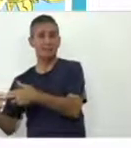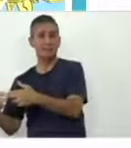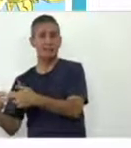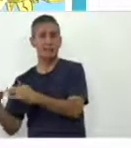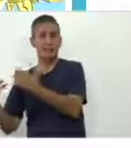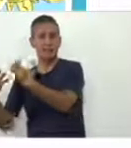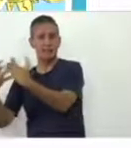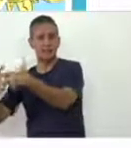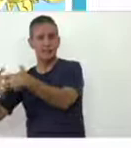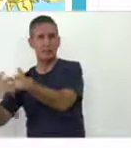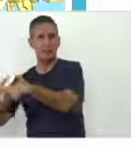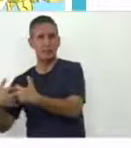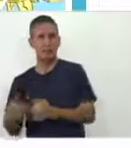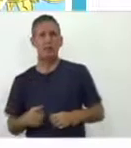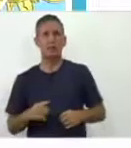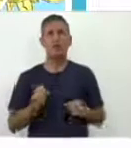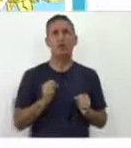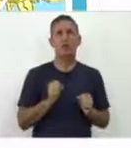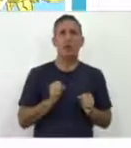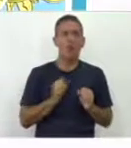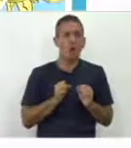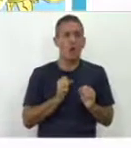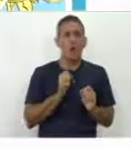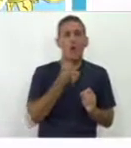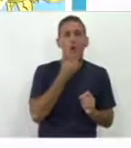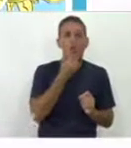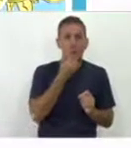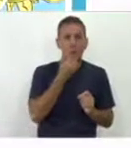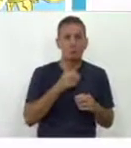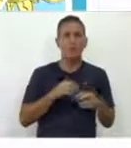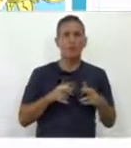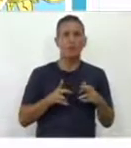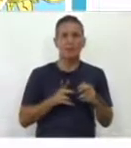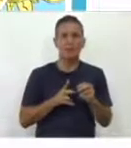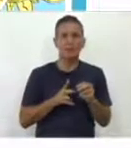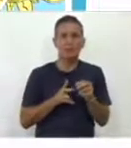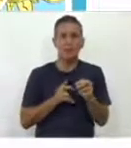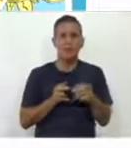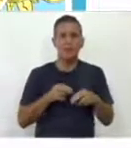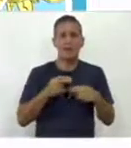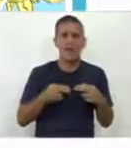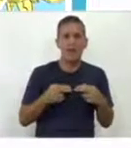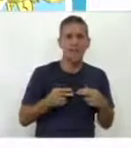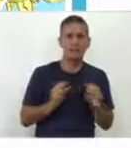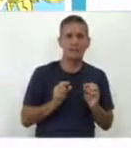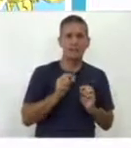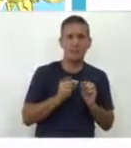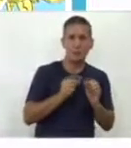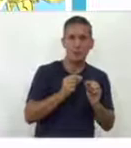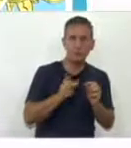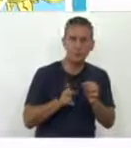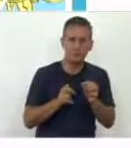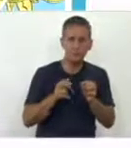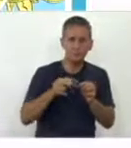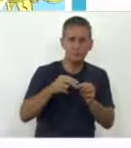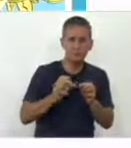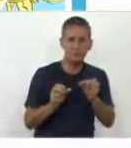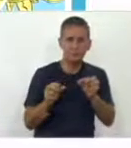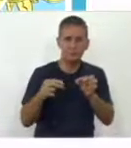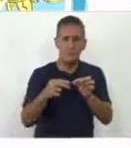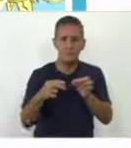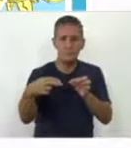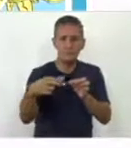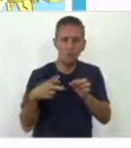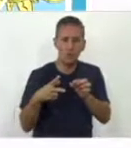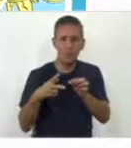los cortes que desee teniendo un representante o no para que se fije de cómo es y en la misma medida